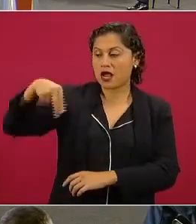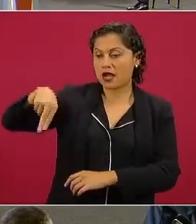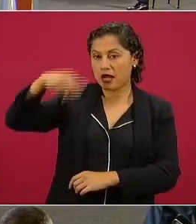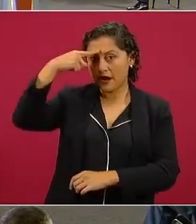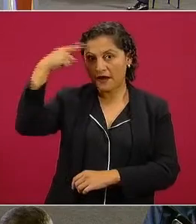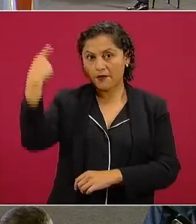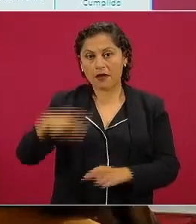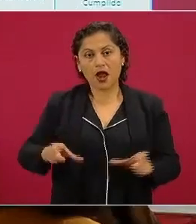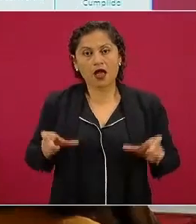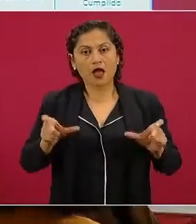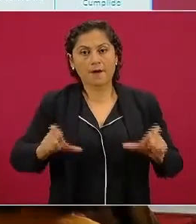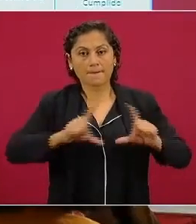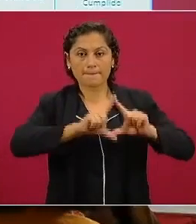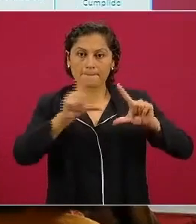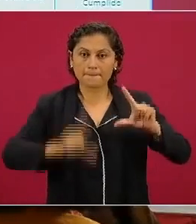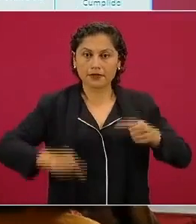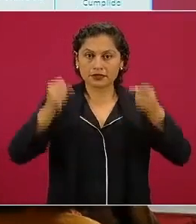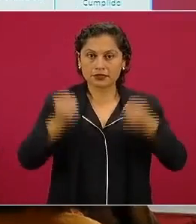cumplido